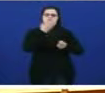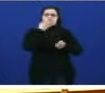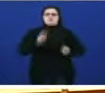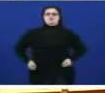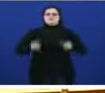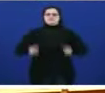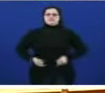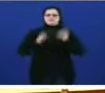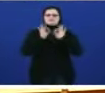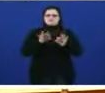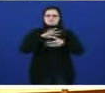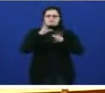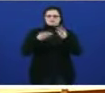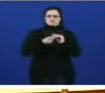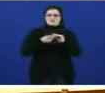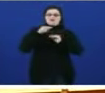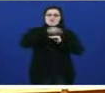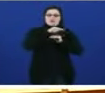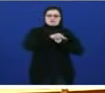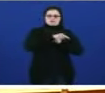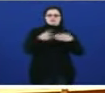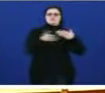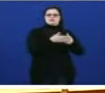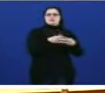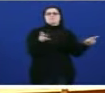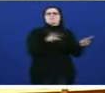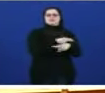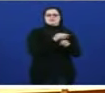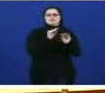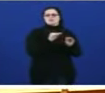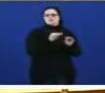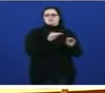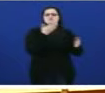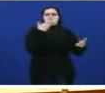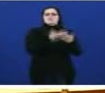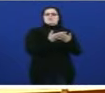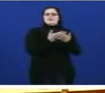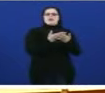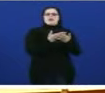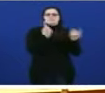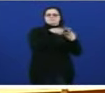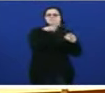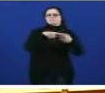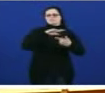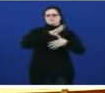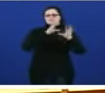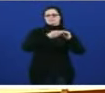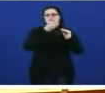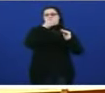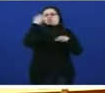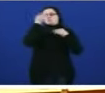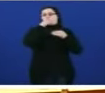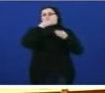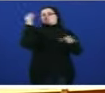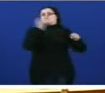de rodas. Aí está o peche da solicitude para as células de rehabilitación seica porque remataron os